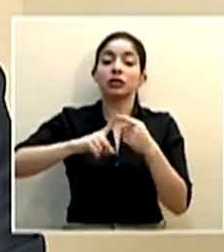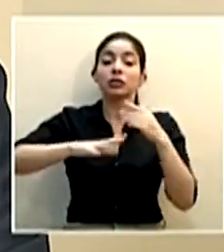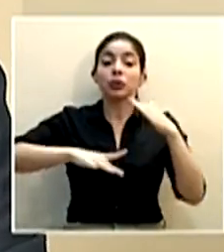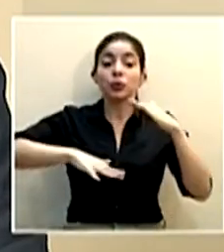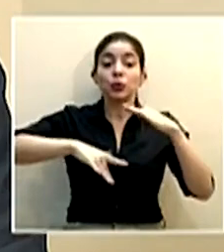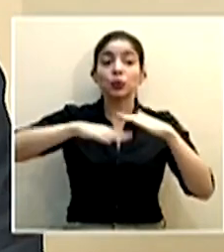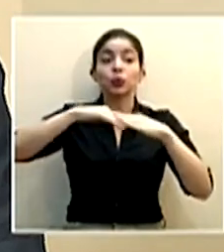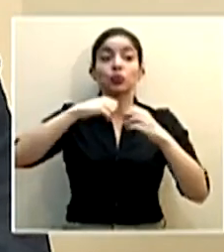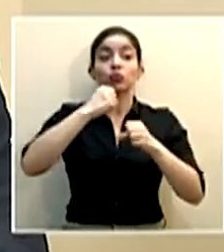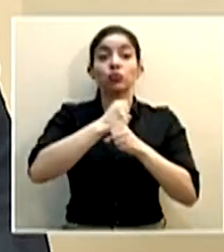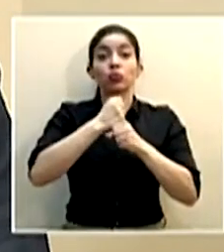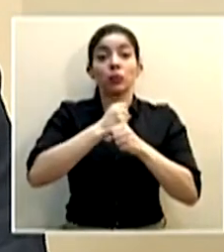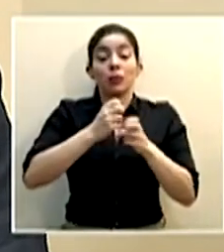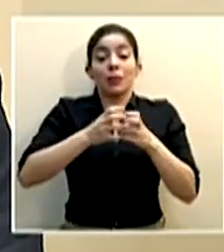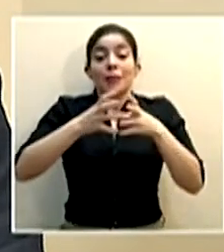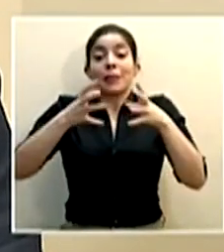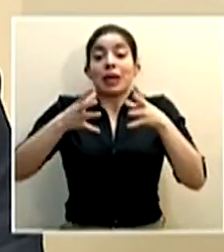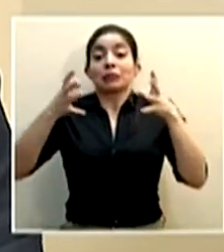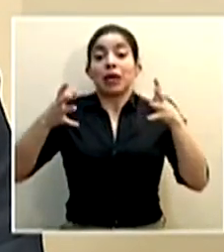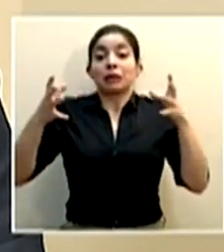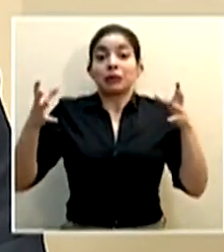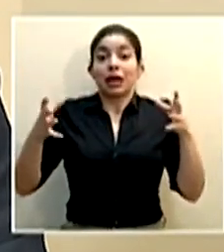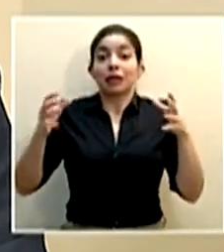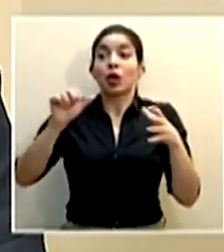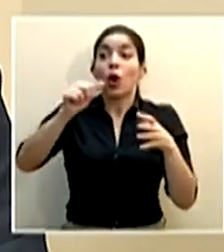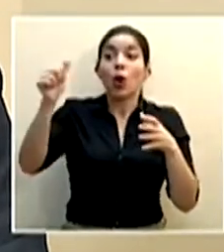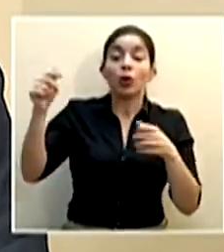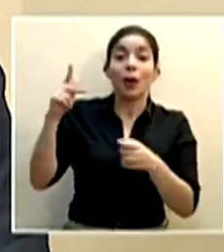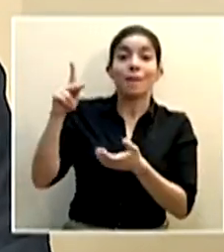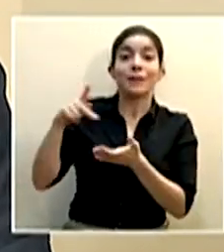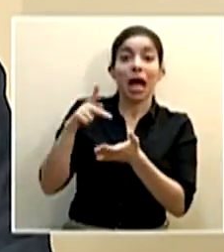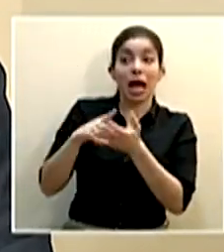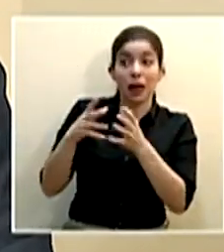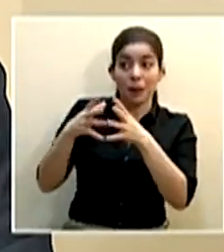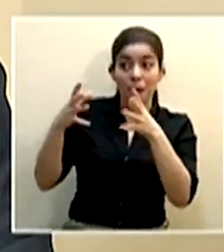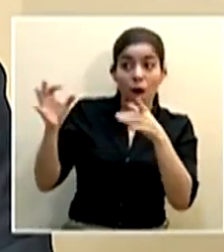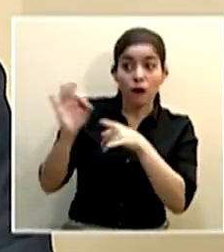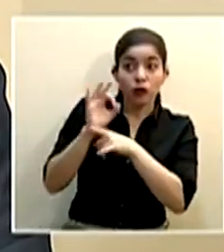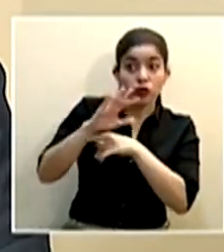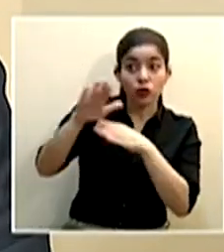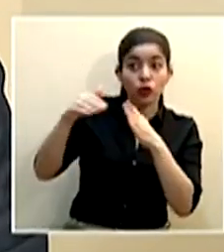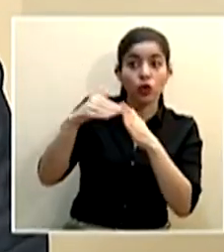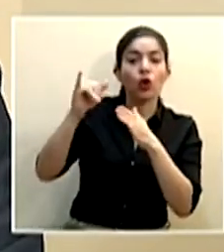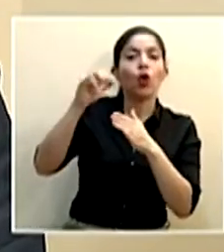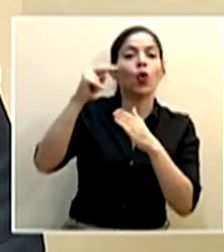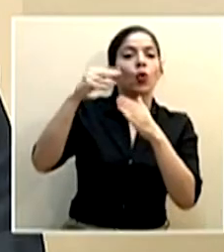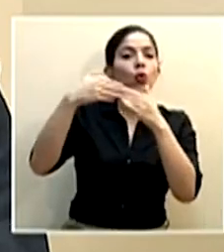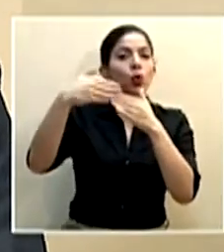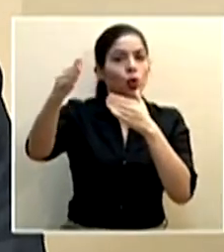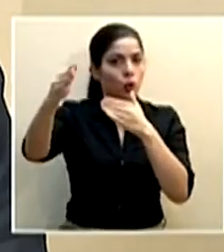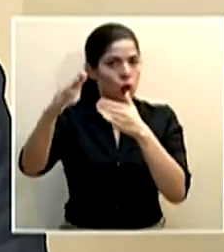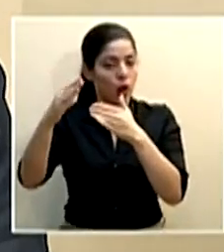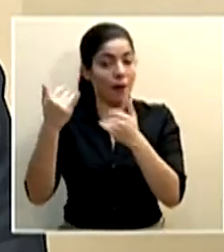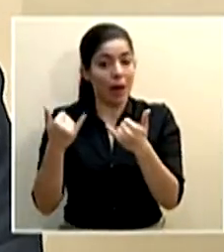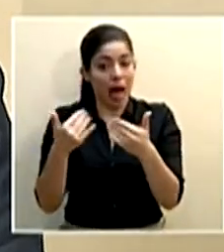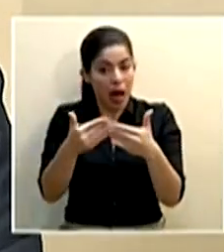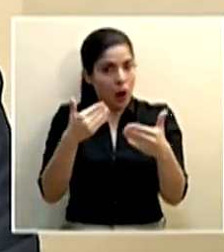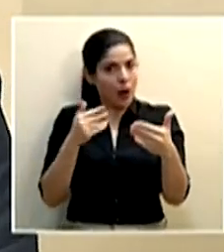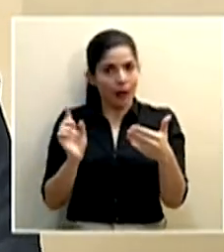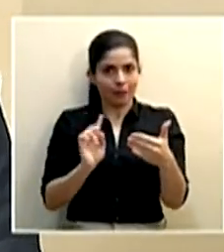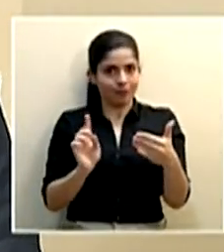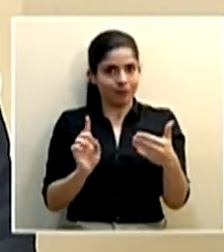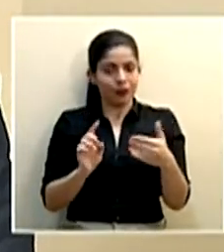nivel de operación conjuntamente con los otros parques nacionales a partir de junio por lo tanto lo que